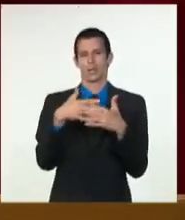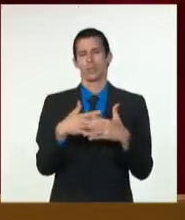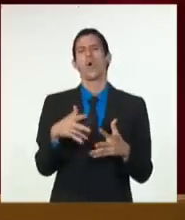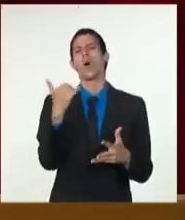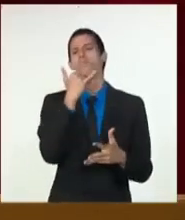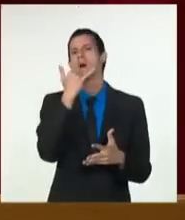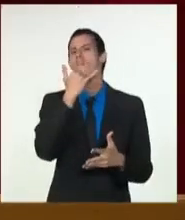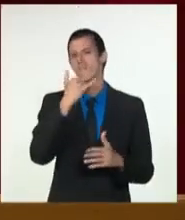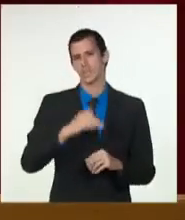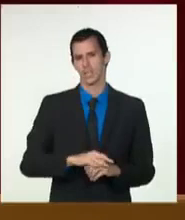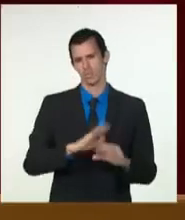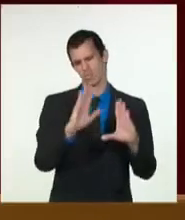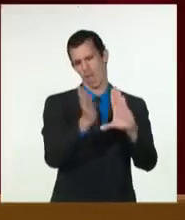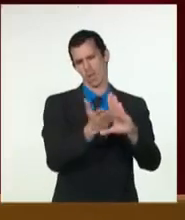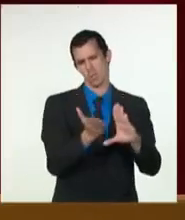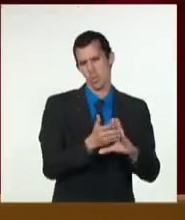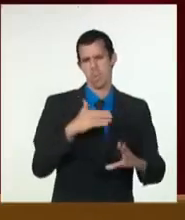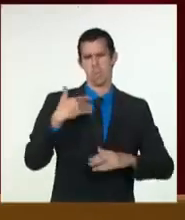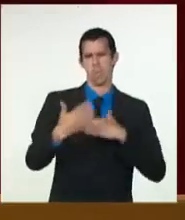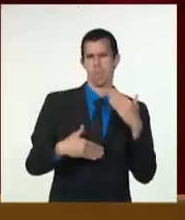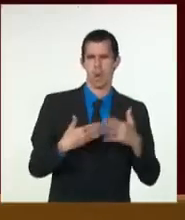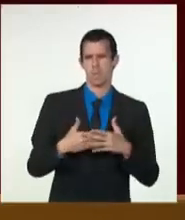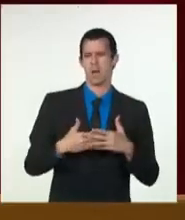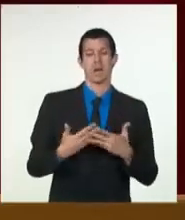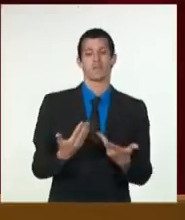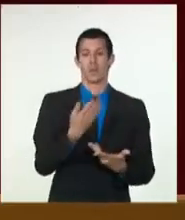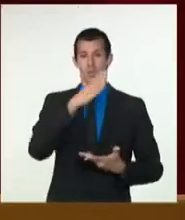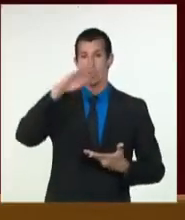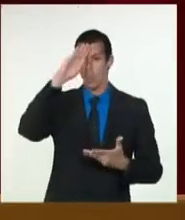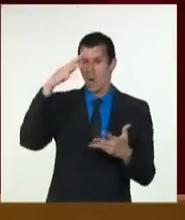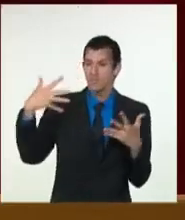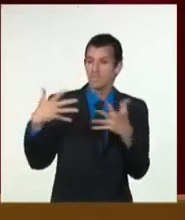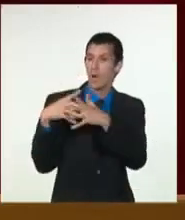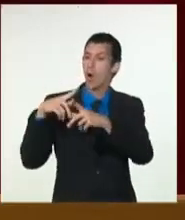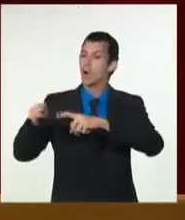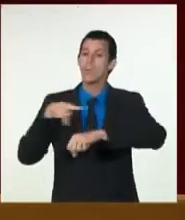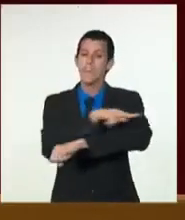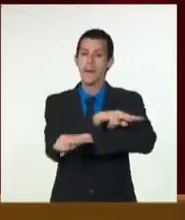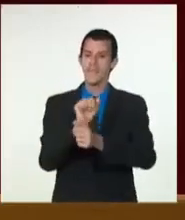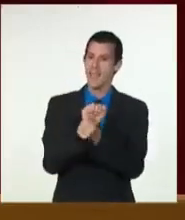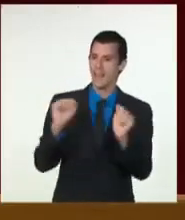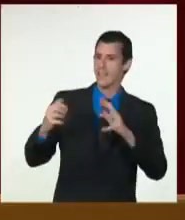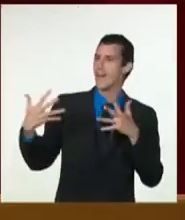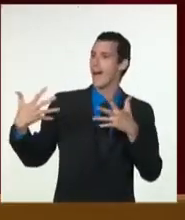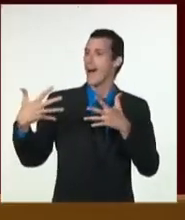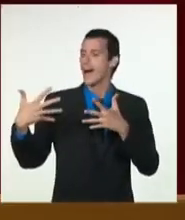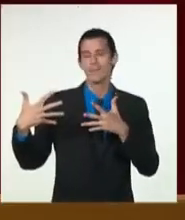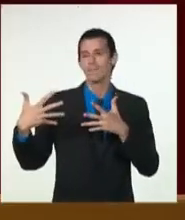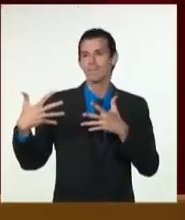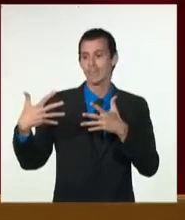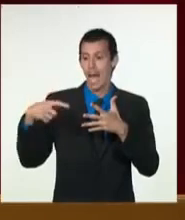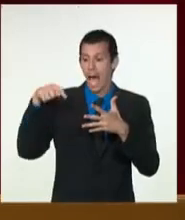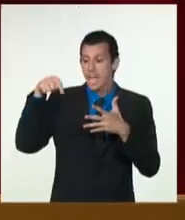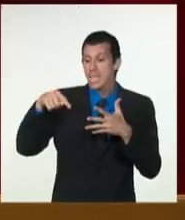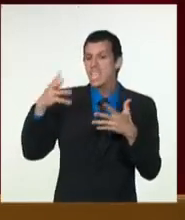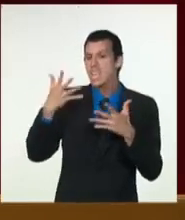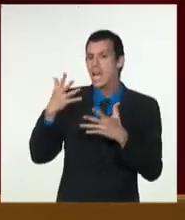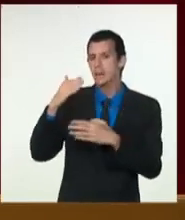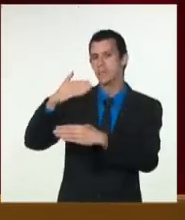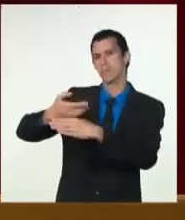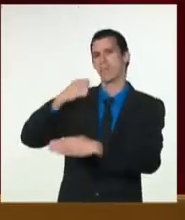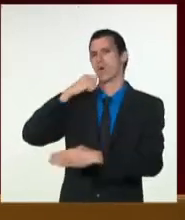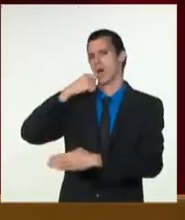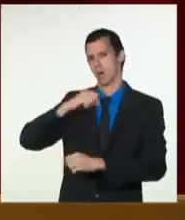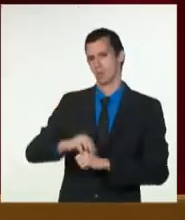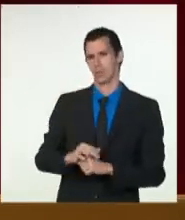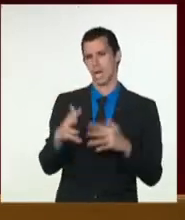nuestras relaciones económicas externas en casi todos los países del mundo. Y no es por casualidad, sino por diseño.